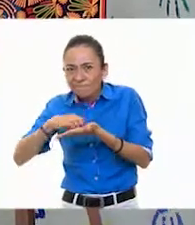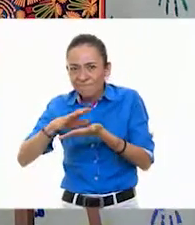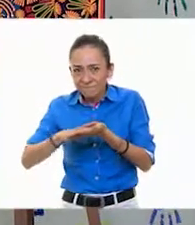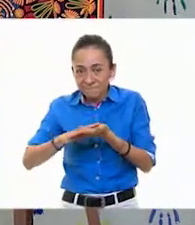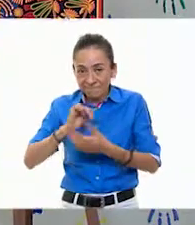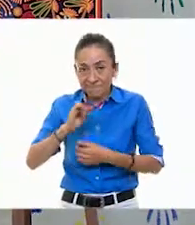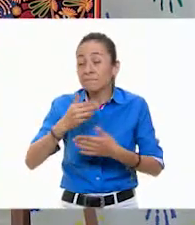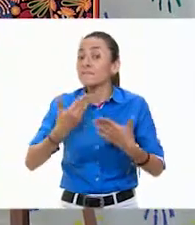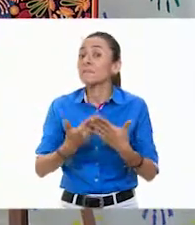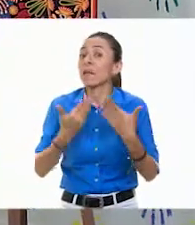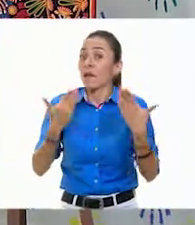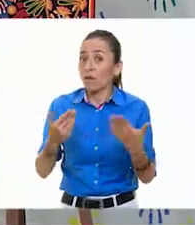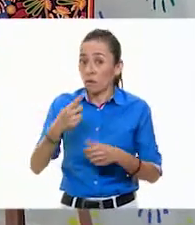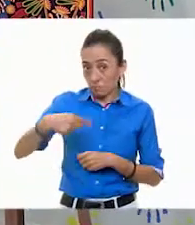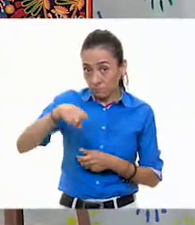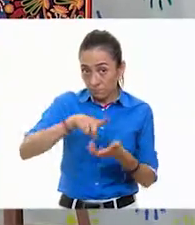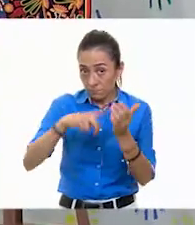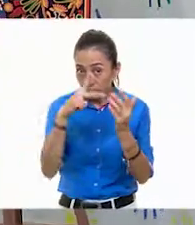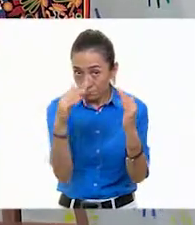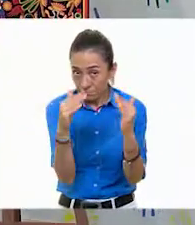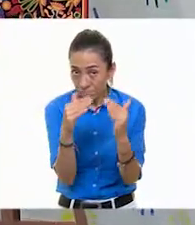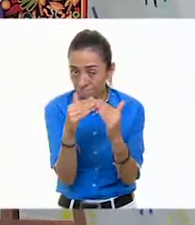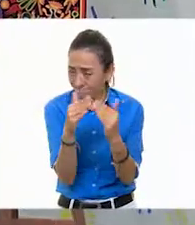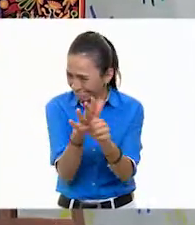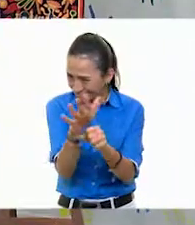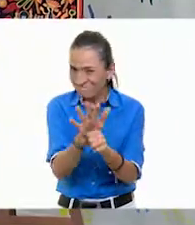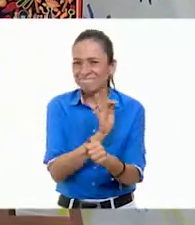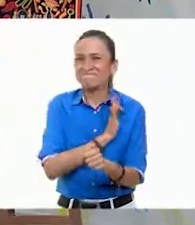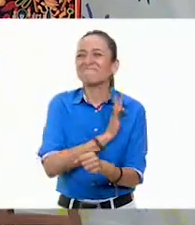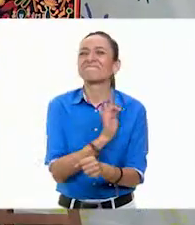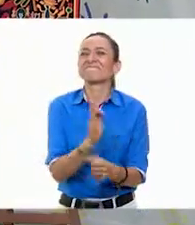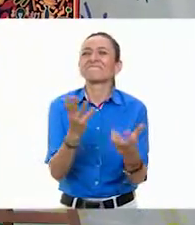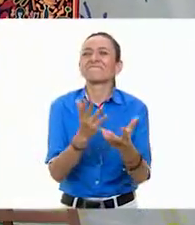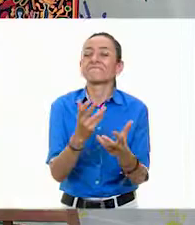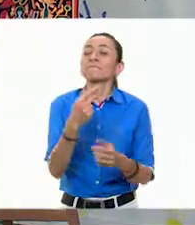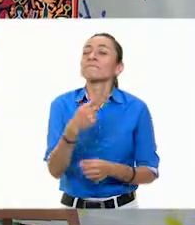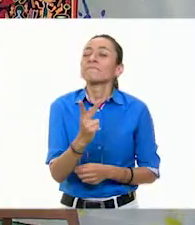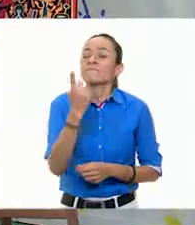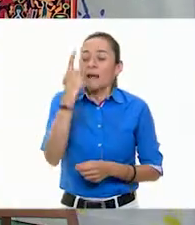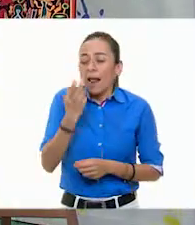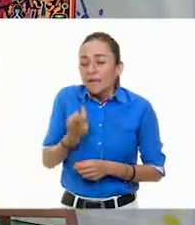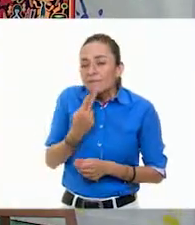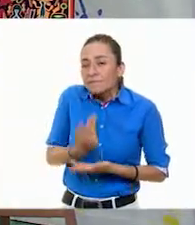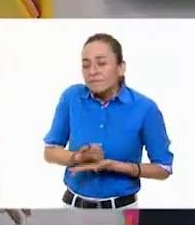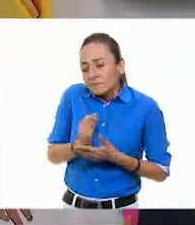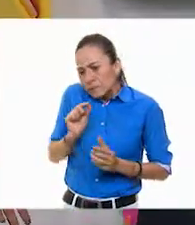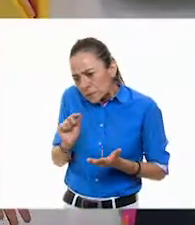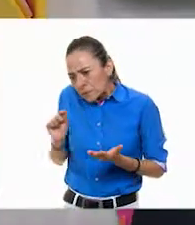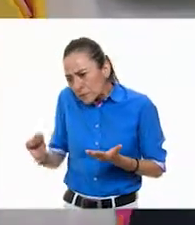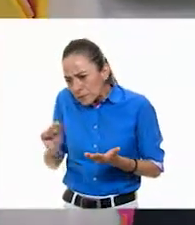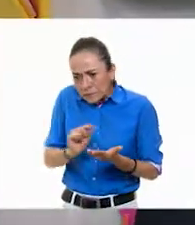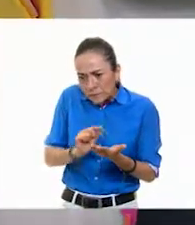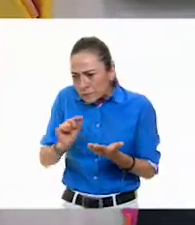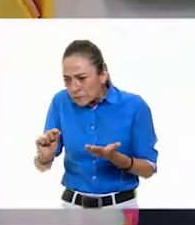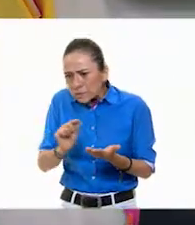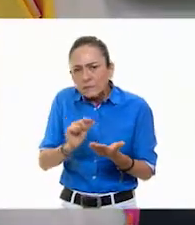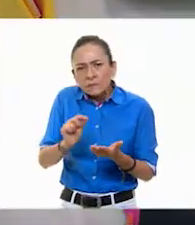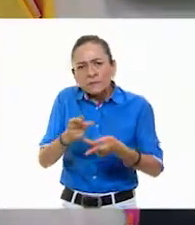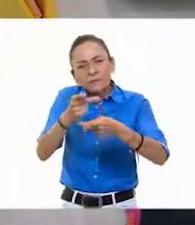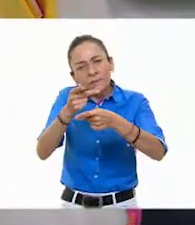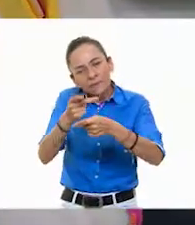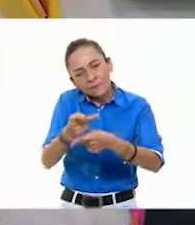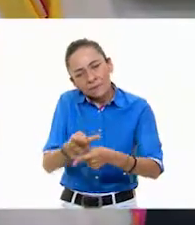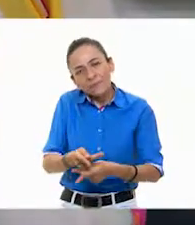que ustedes puedan hacer esto allá en casa para aprender la paciencia y divertirse también. Sí, por